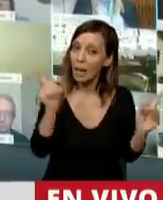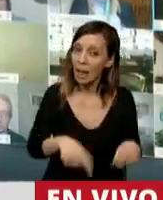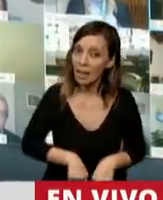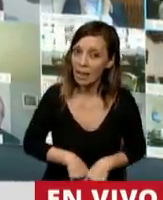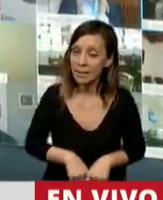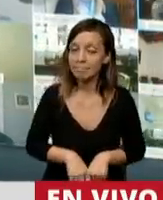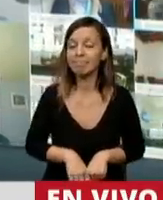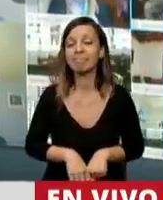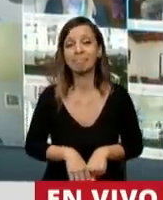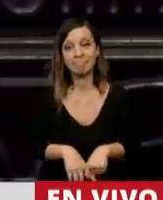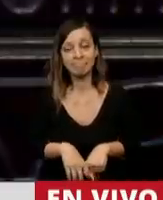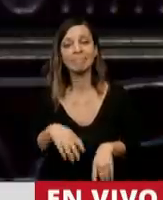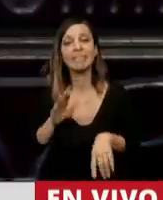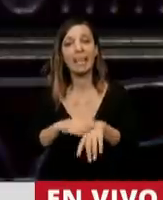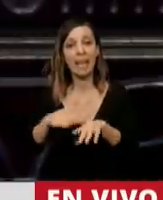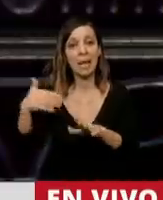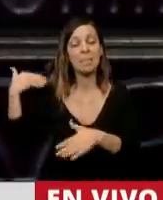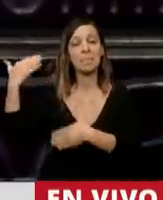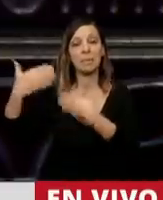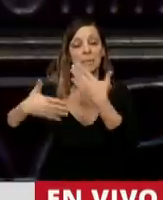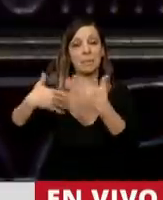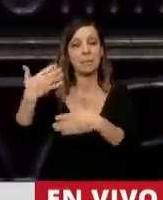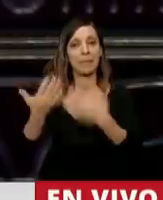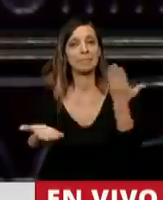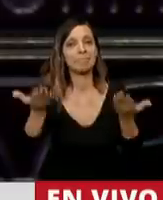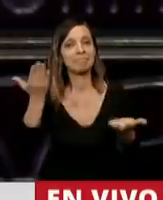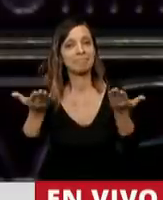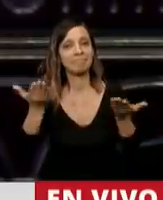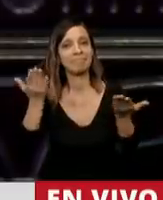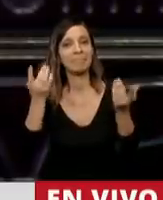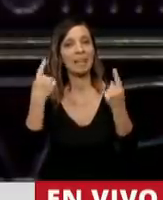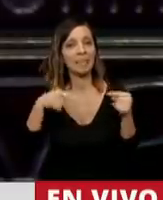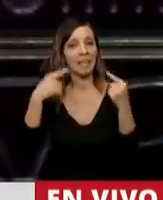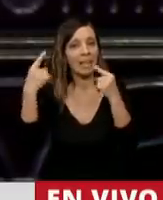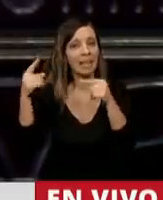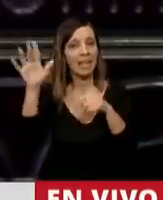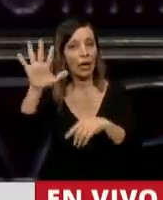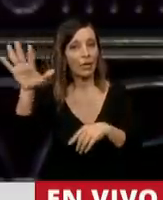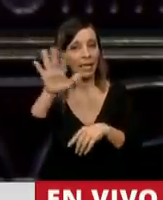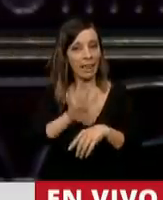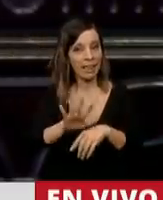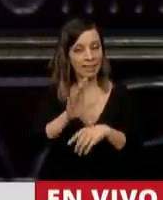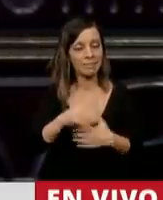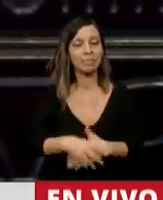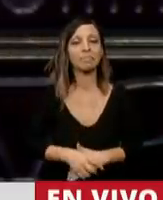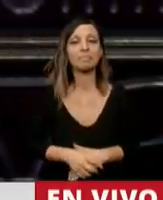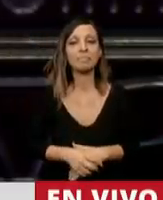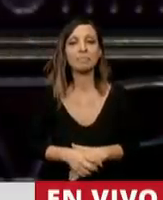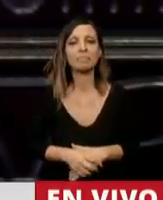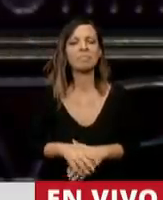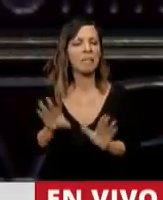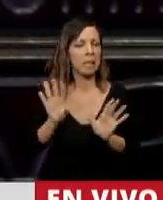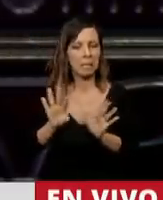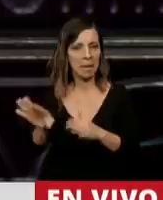Coincidencias anacrónicas en el tiempo de unos y otros en diferentes continentes. Más allá de eso